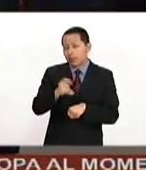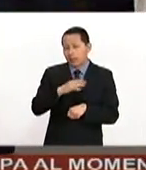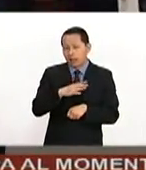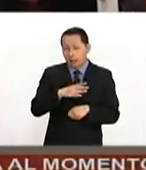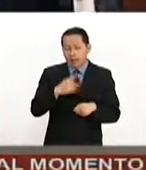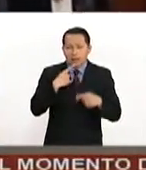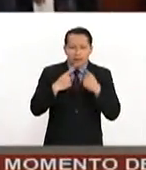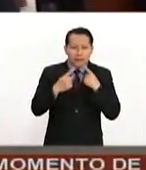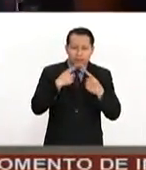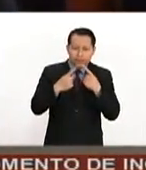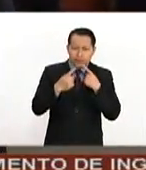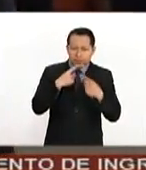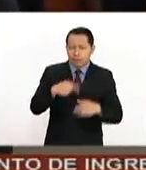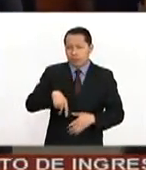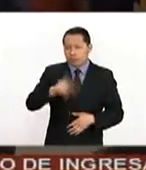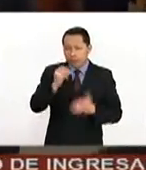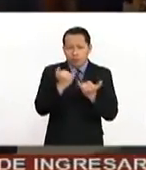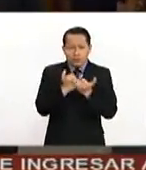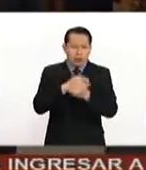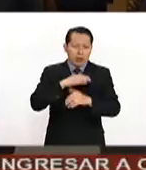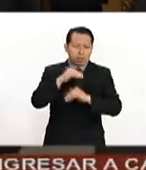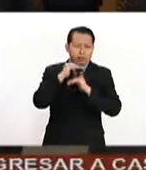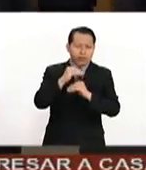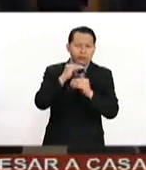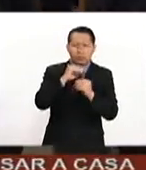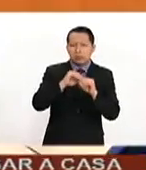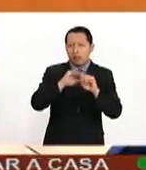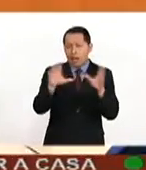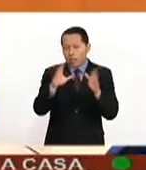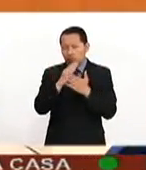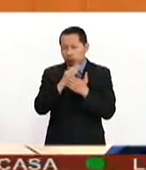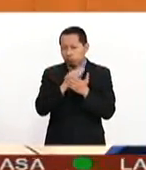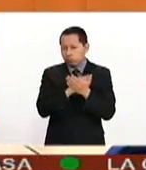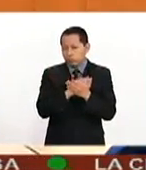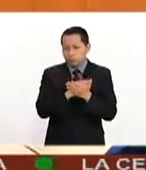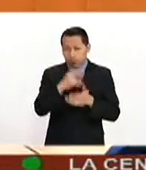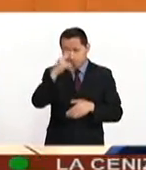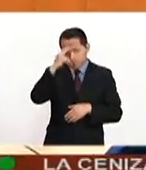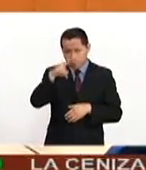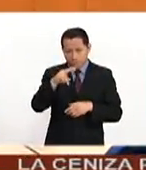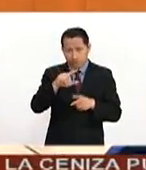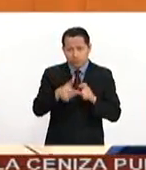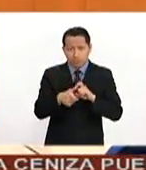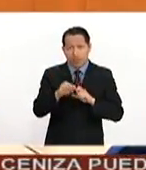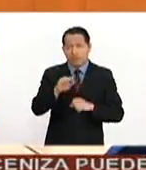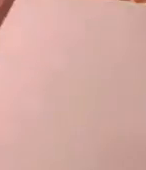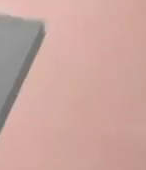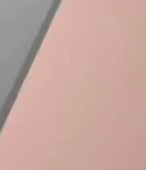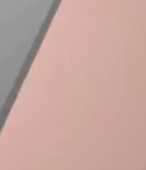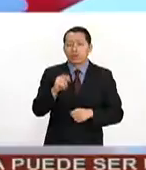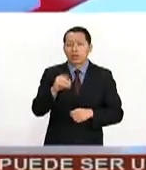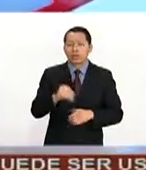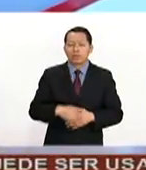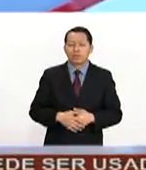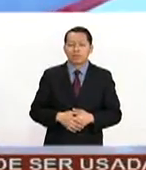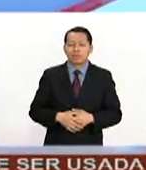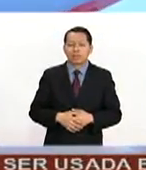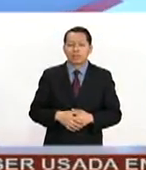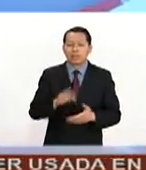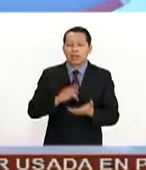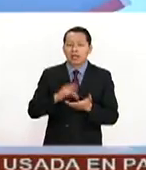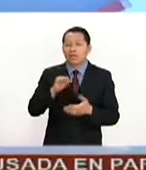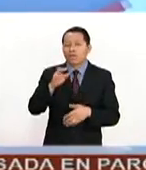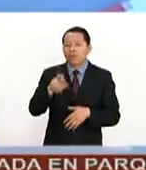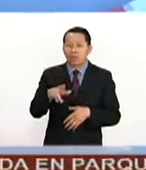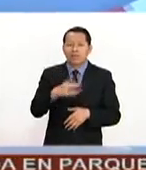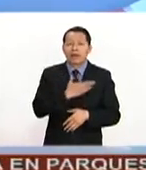canales de diálogo, pero también se han puesto límites claros y precisos. Para México al día, Flor Hurtado. Gracias, Flor.